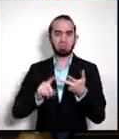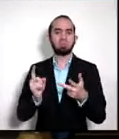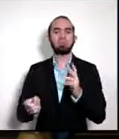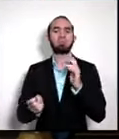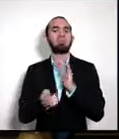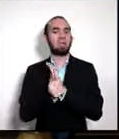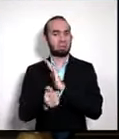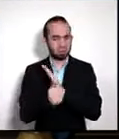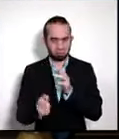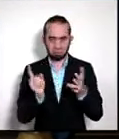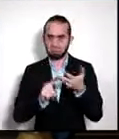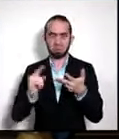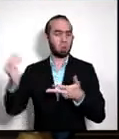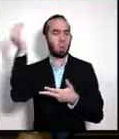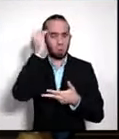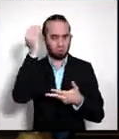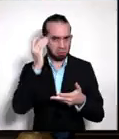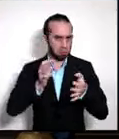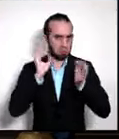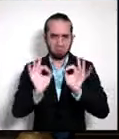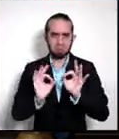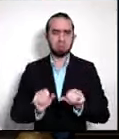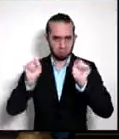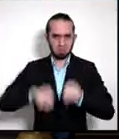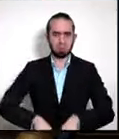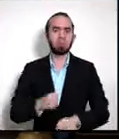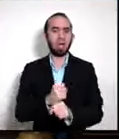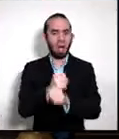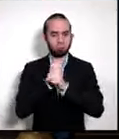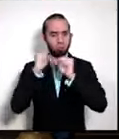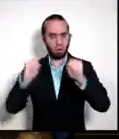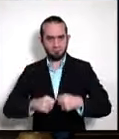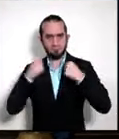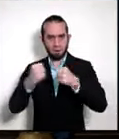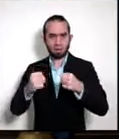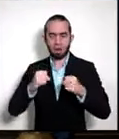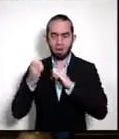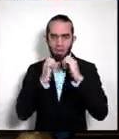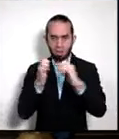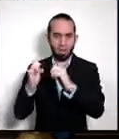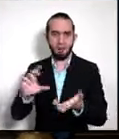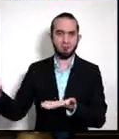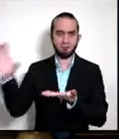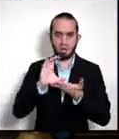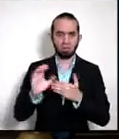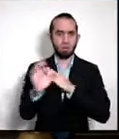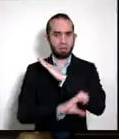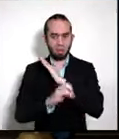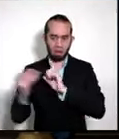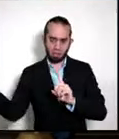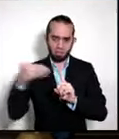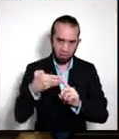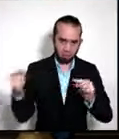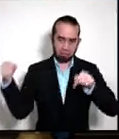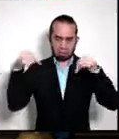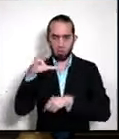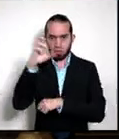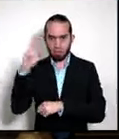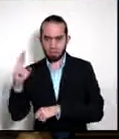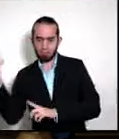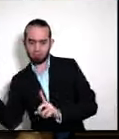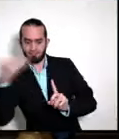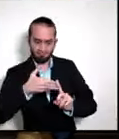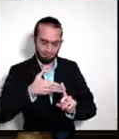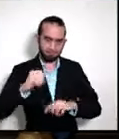para asegurarnos que que se fortalezca la estrategia de inversión extranjera directa en Costa Rica